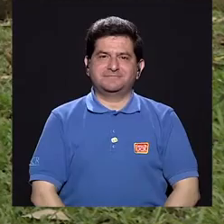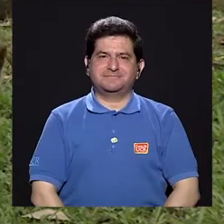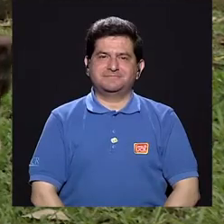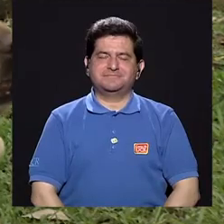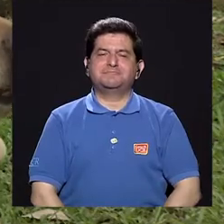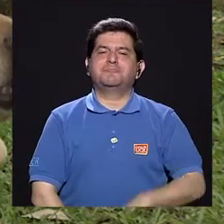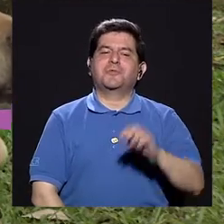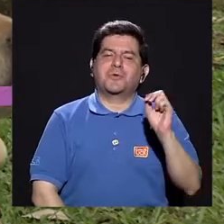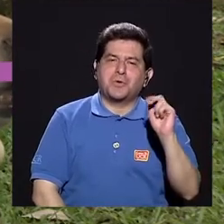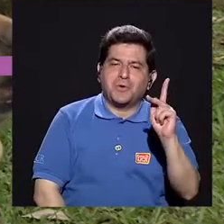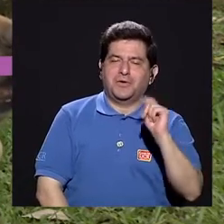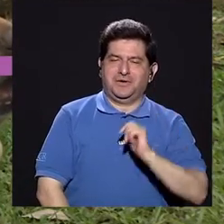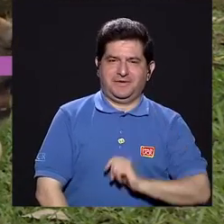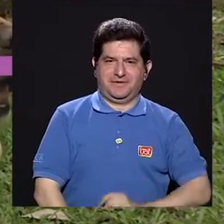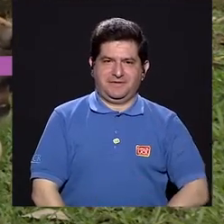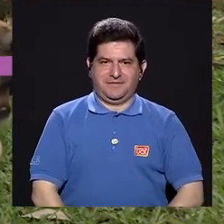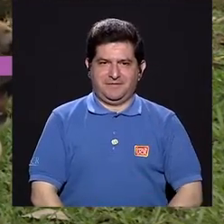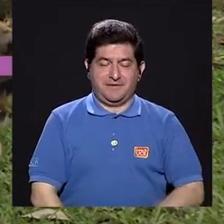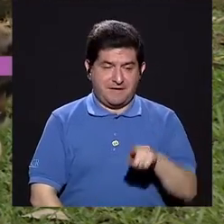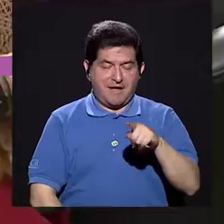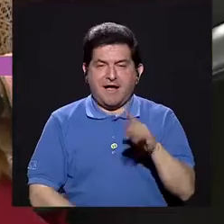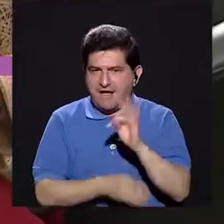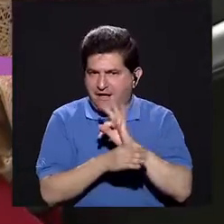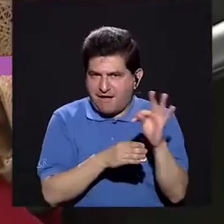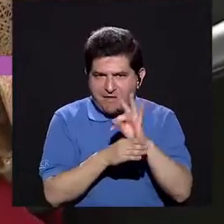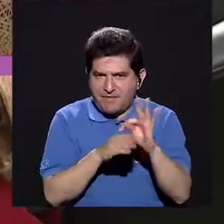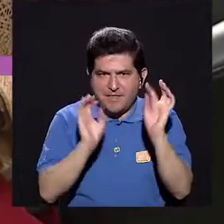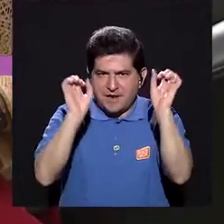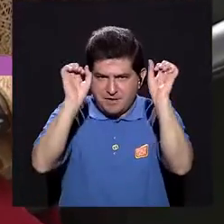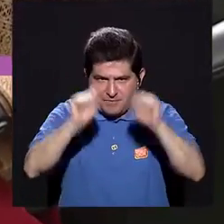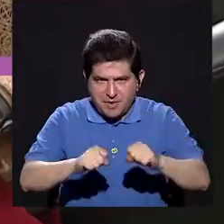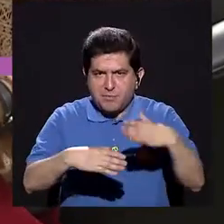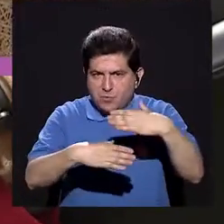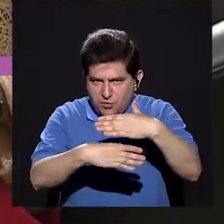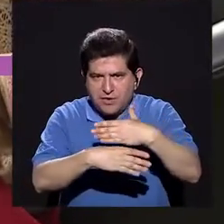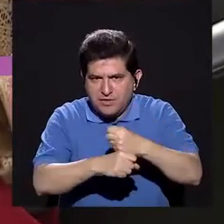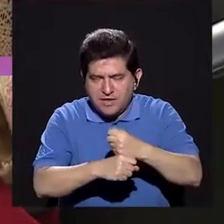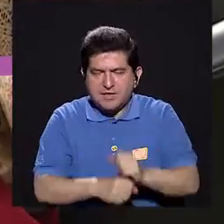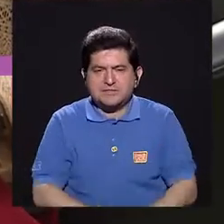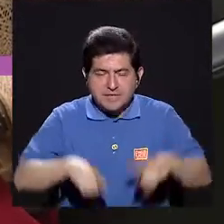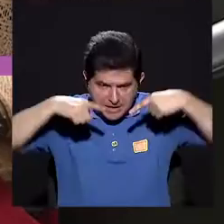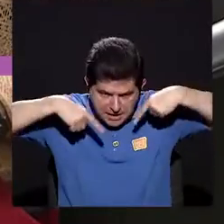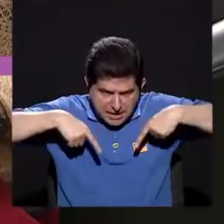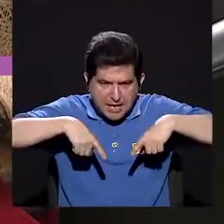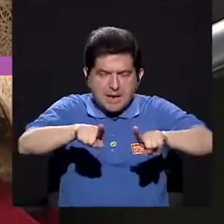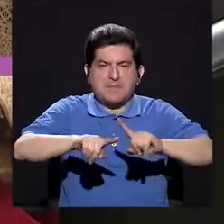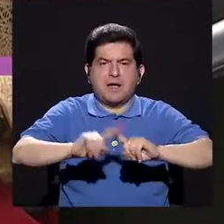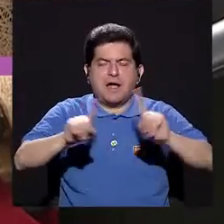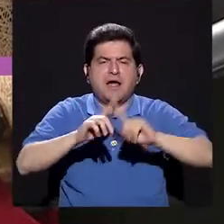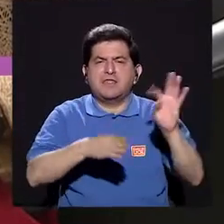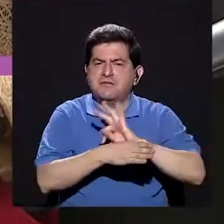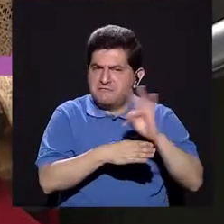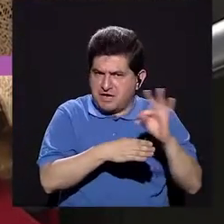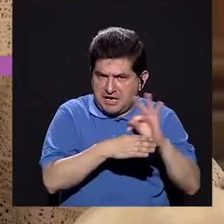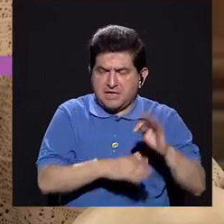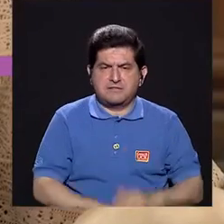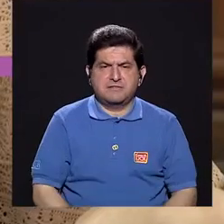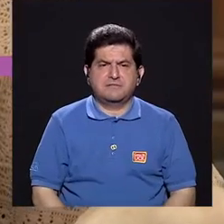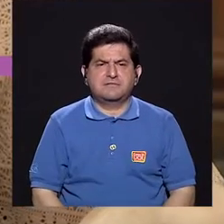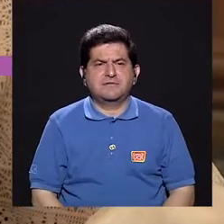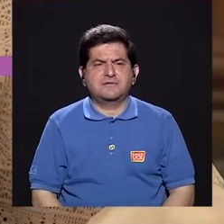Ok. ¿Este tipo de terapia se puede hacer paralela a otro tipo de terapia?